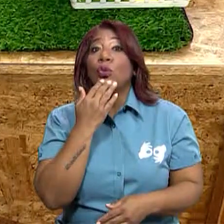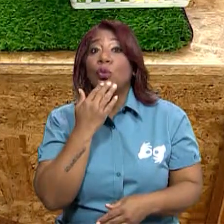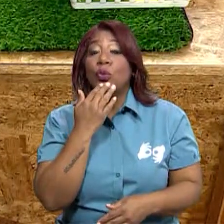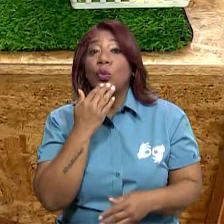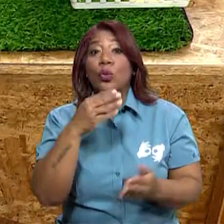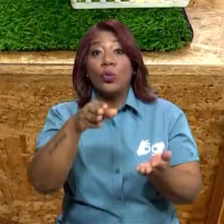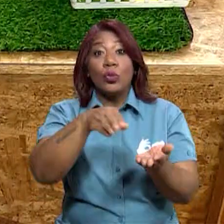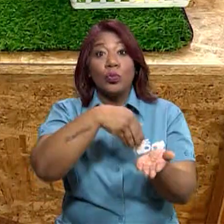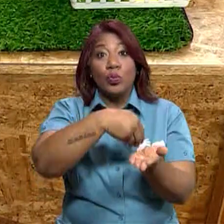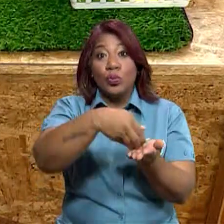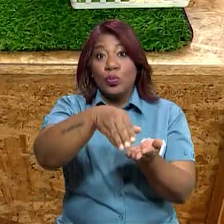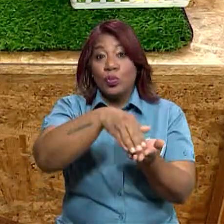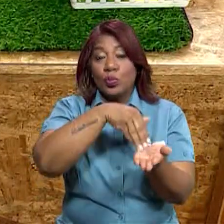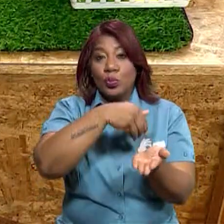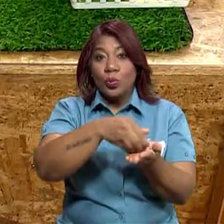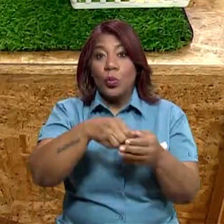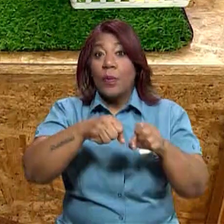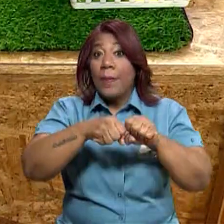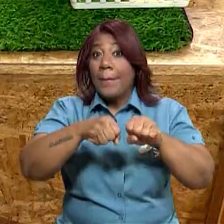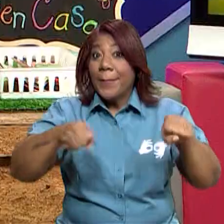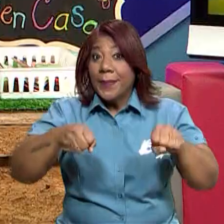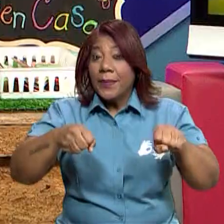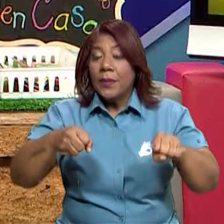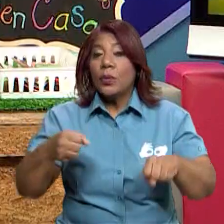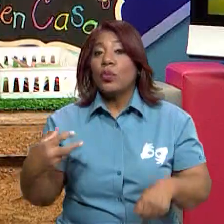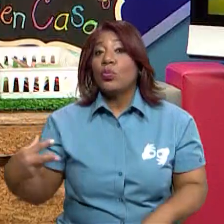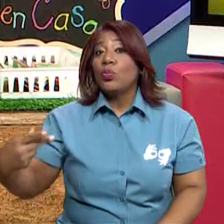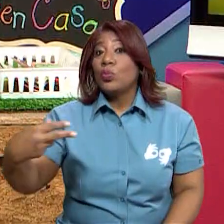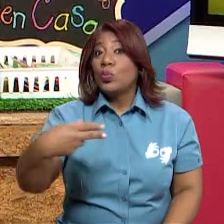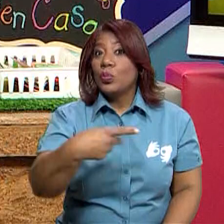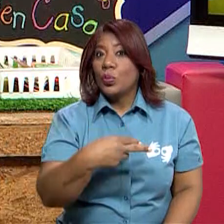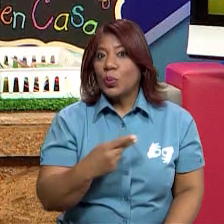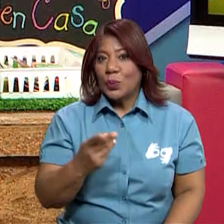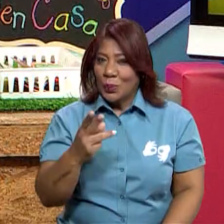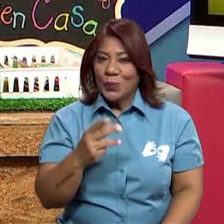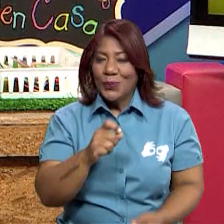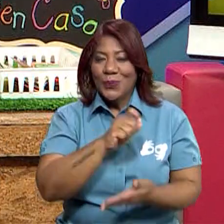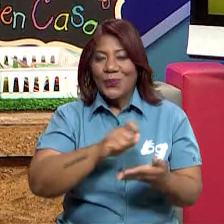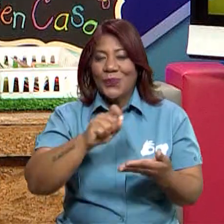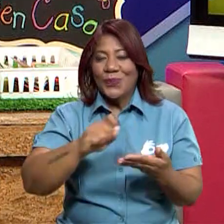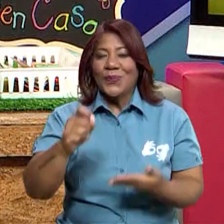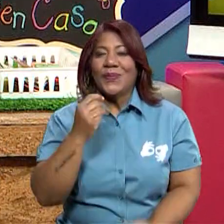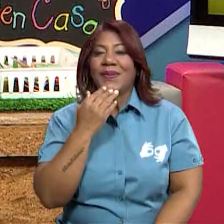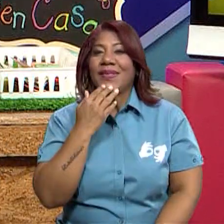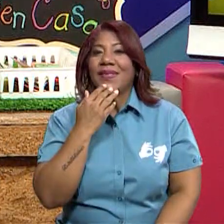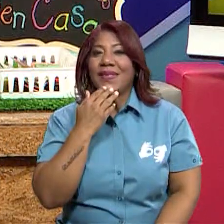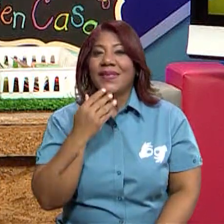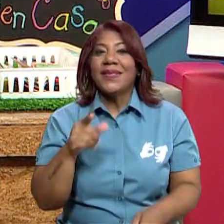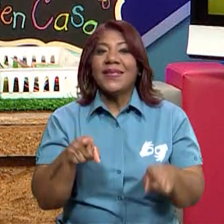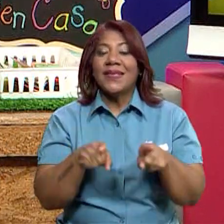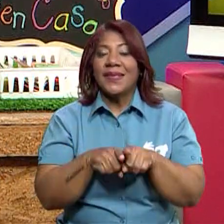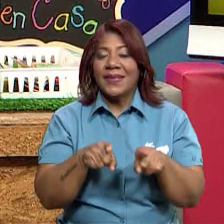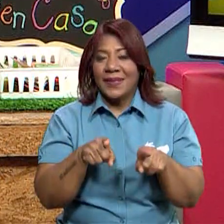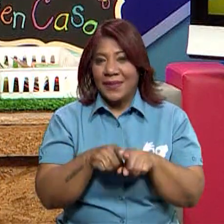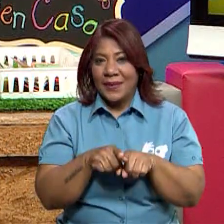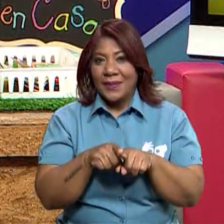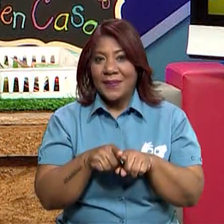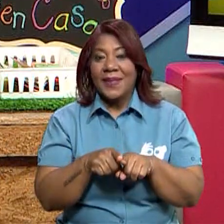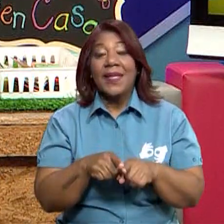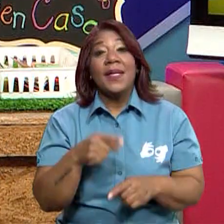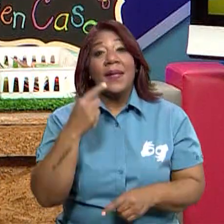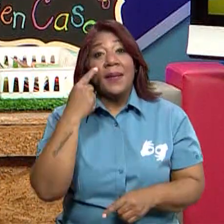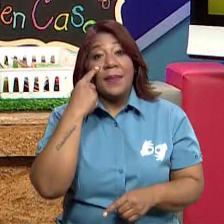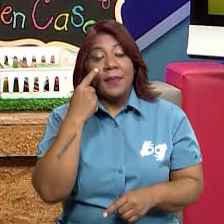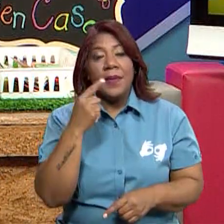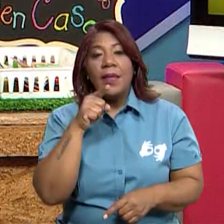tu goma, tijera, marcadores, lápices de colores y también en este caso un pequeño folder. Si no tienes, no te preocupes, lo